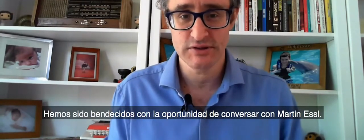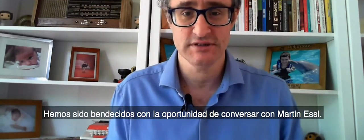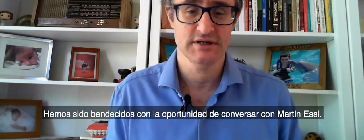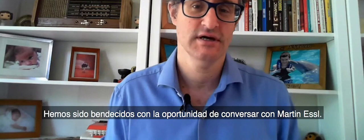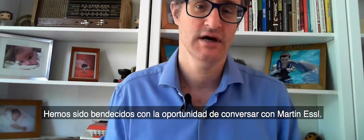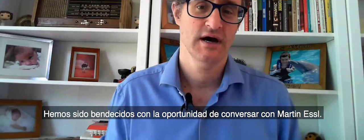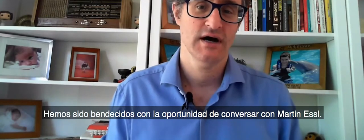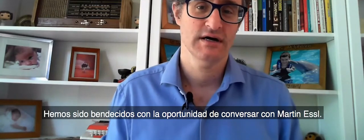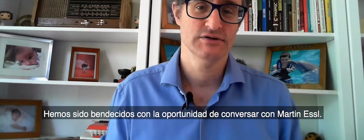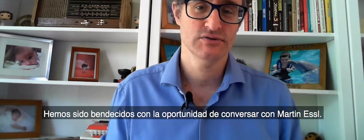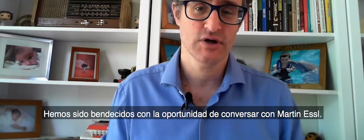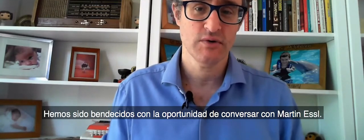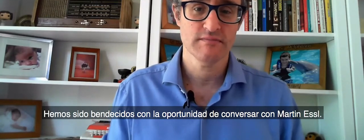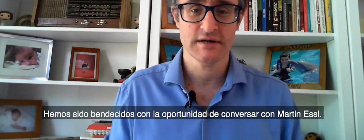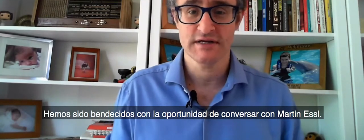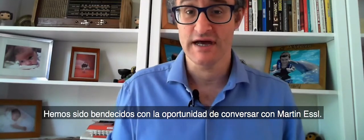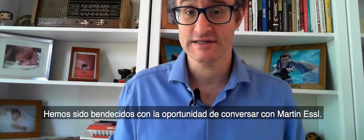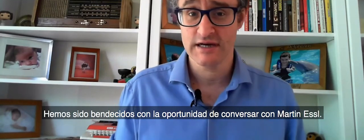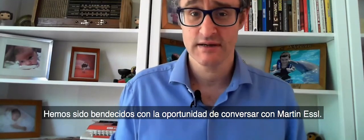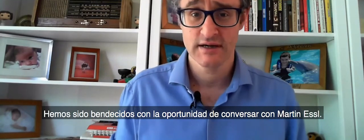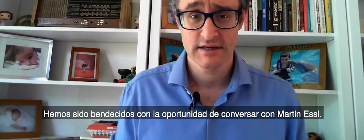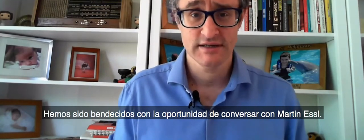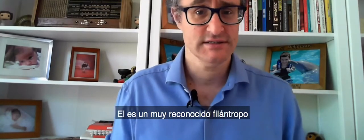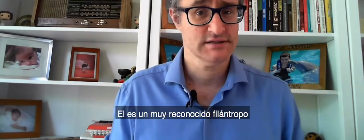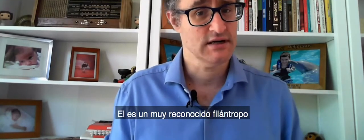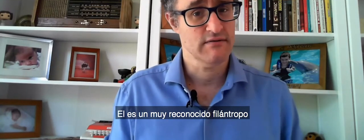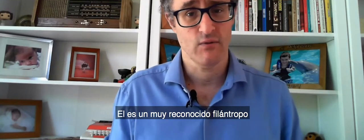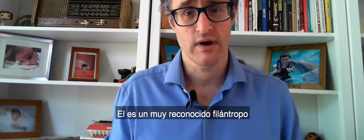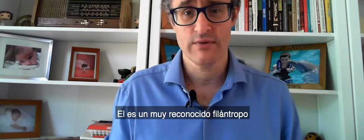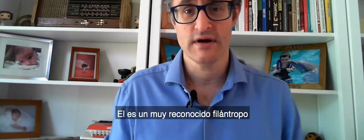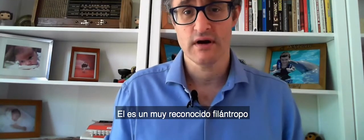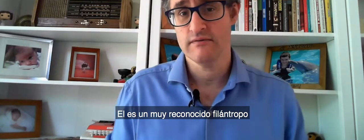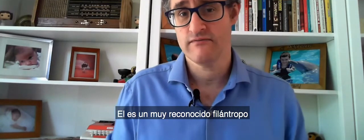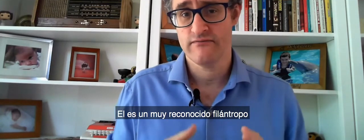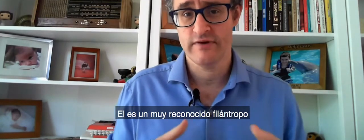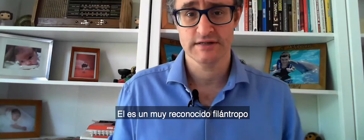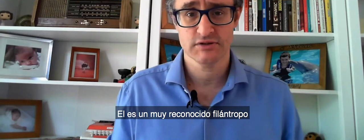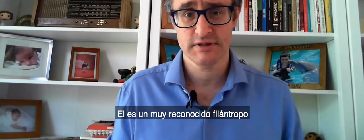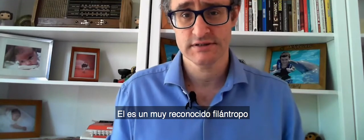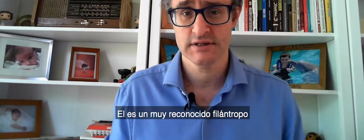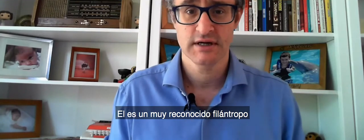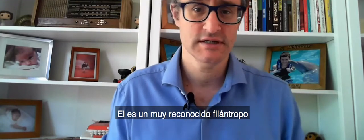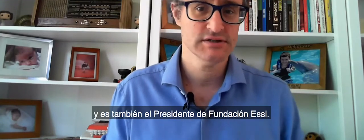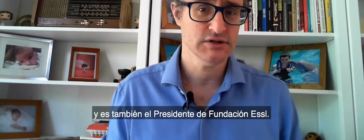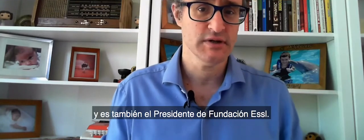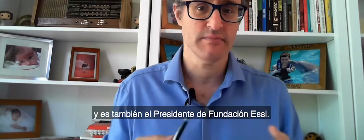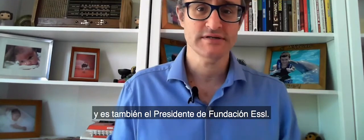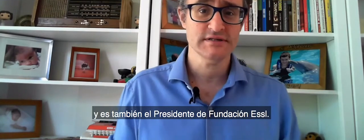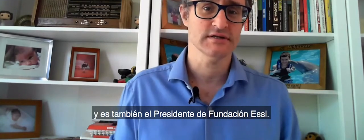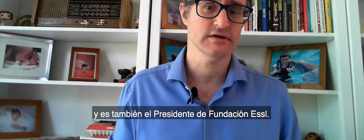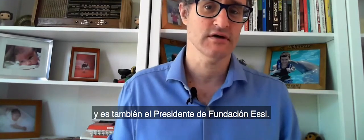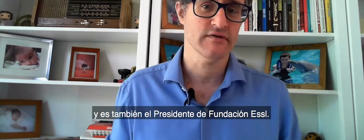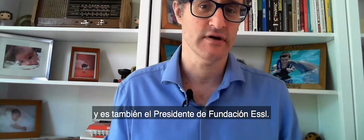the opportunity to talk with Martin Esle. He is a well-renowned philanthropist. He is also